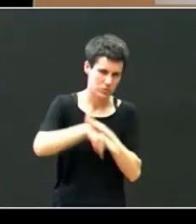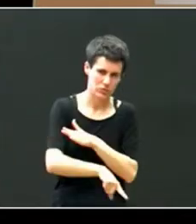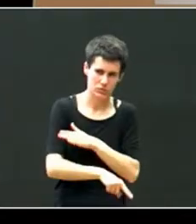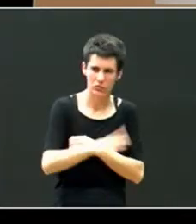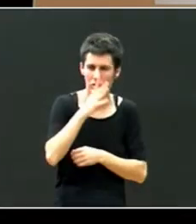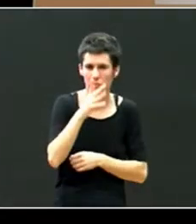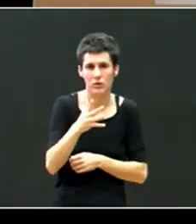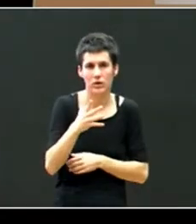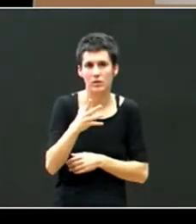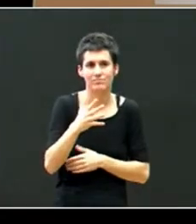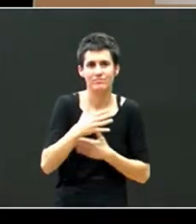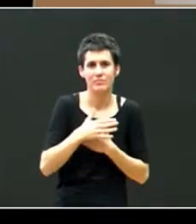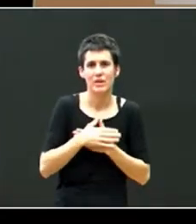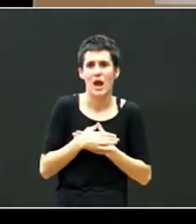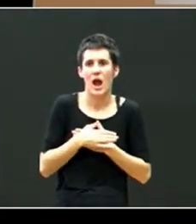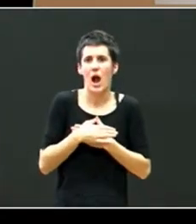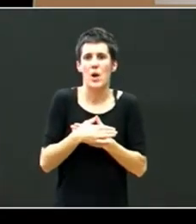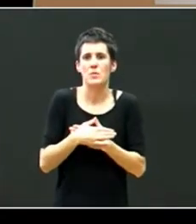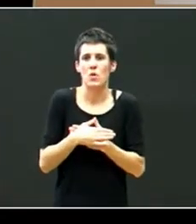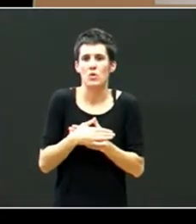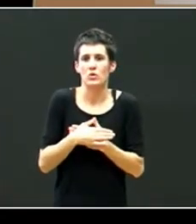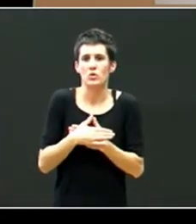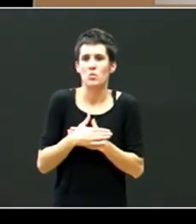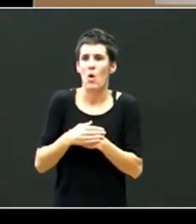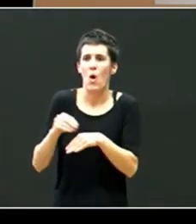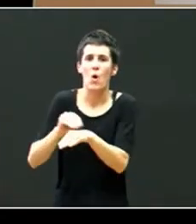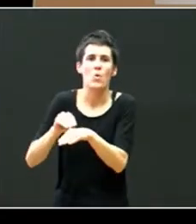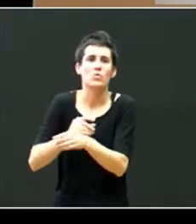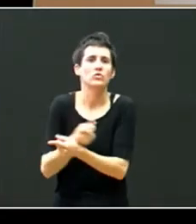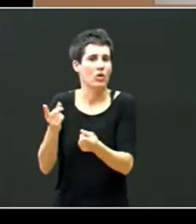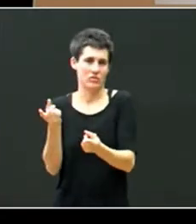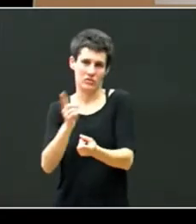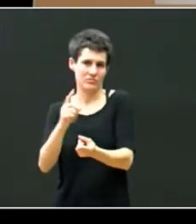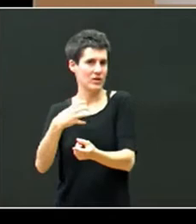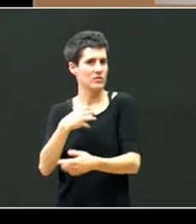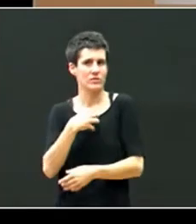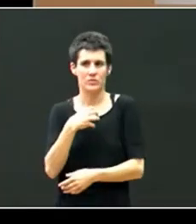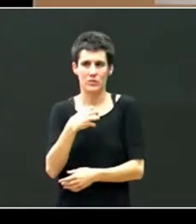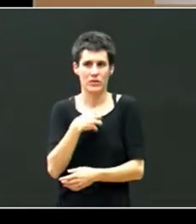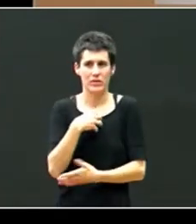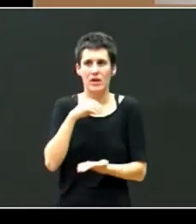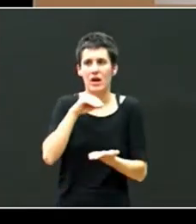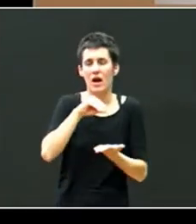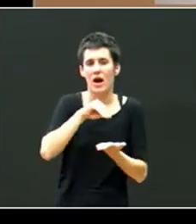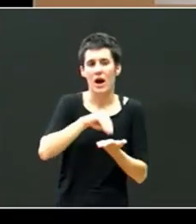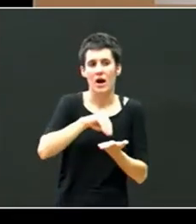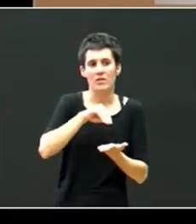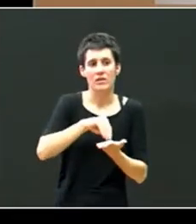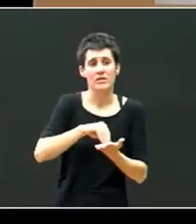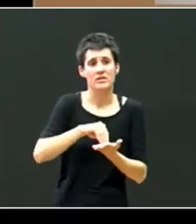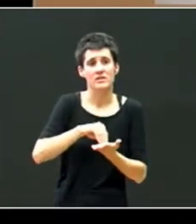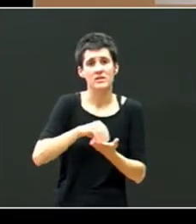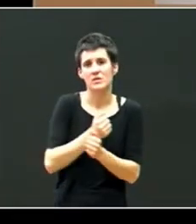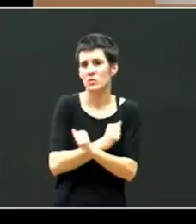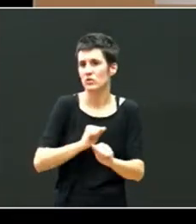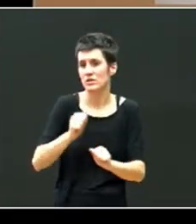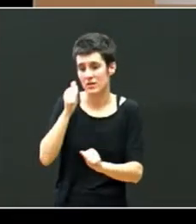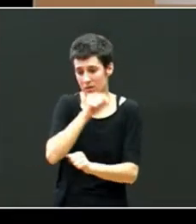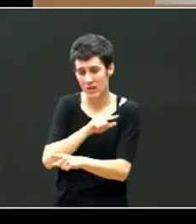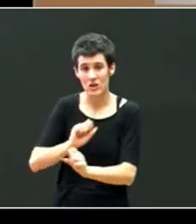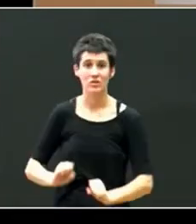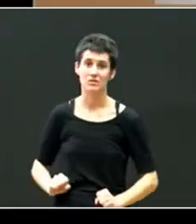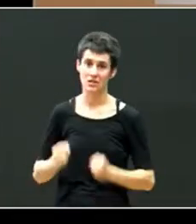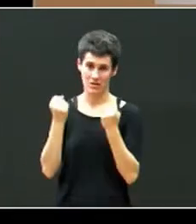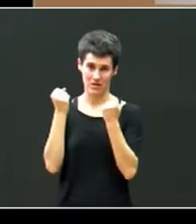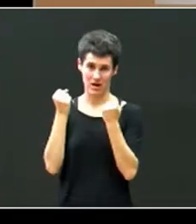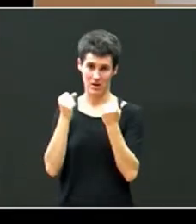porque el amor todo no lo cura porque muchas veces o algunas veces no va a ser posible salvar al niño de